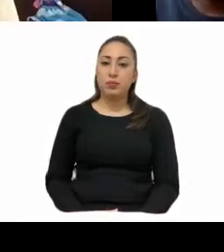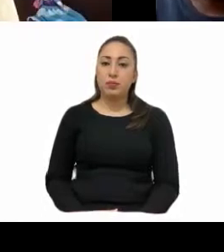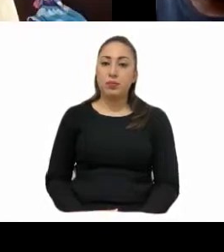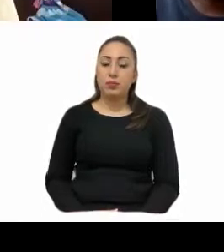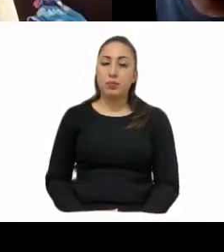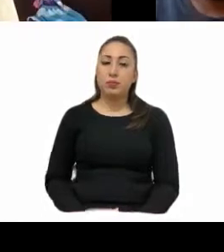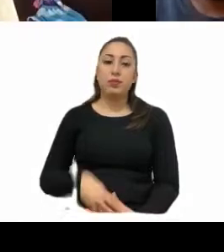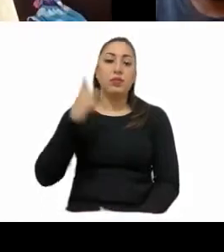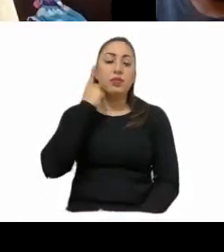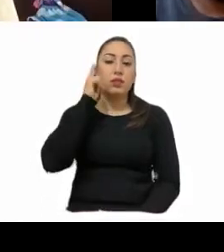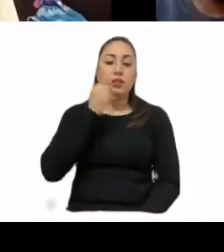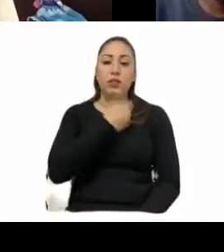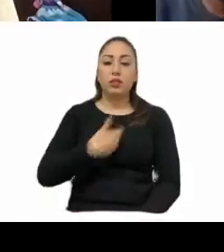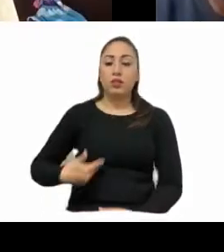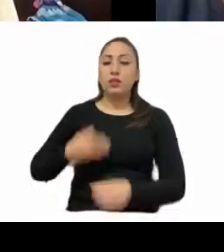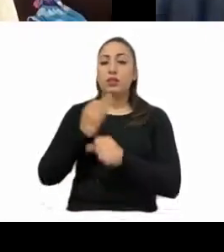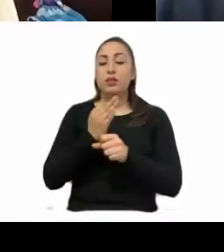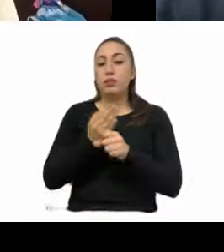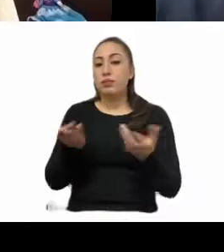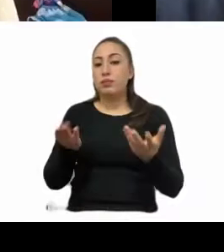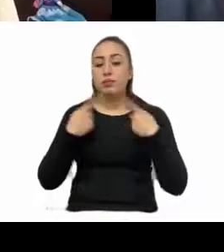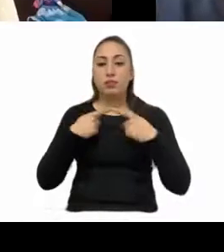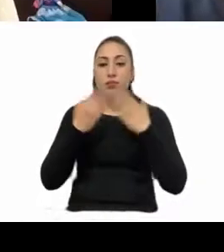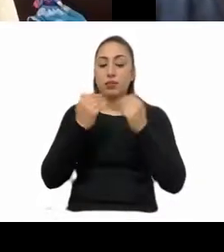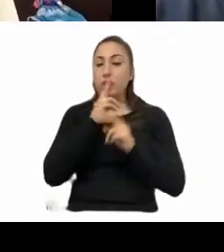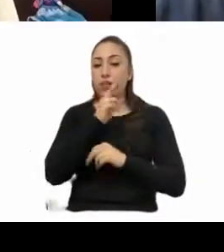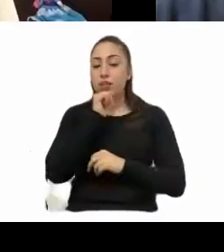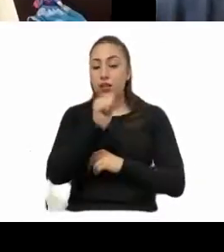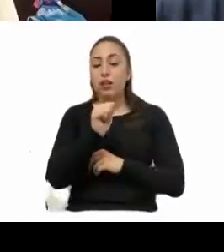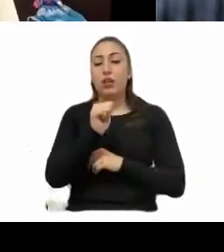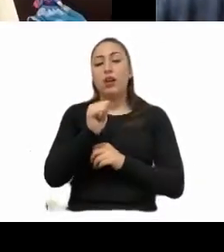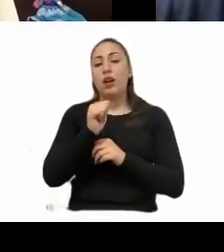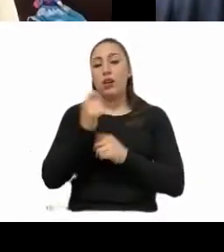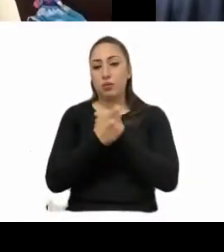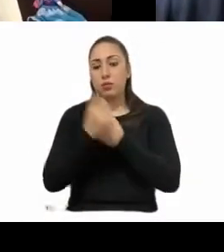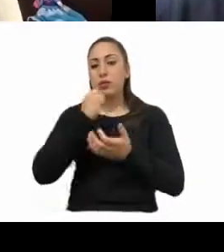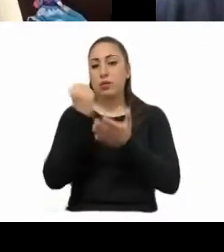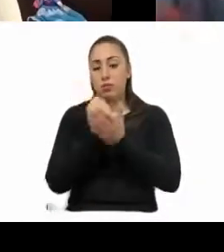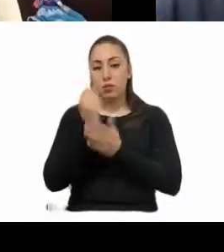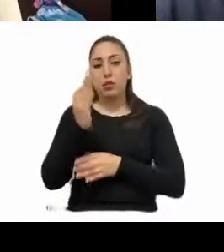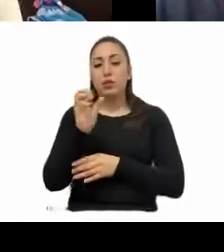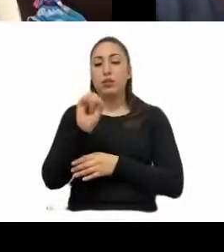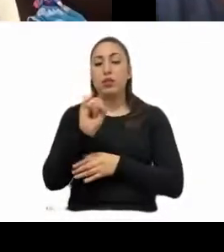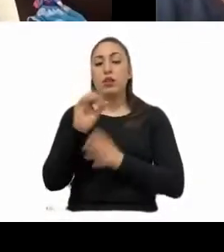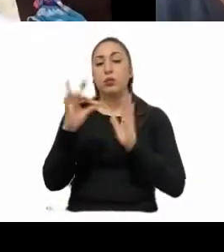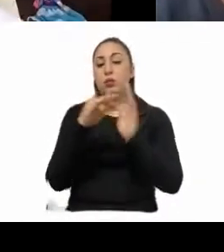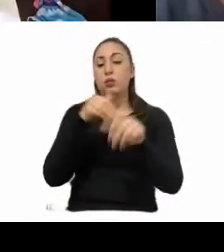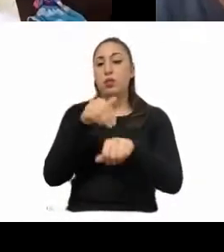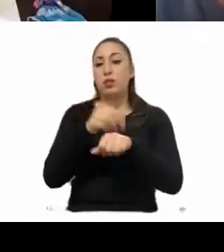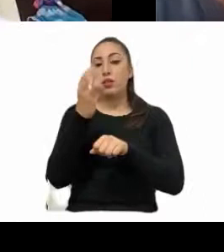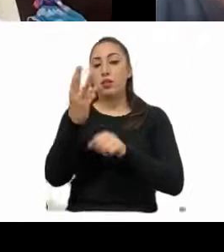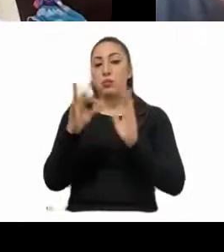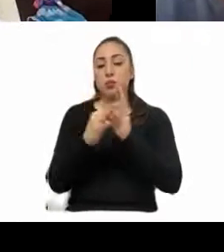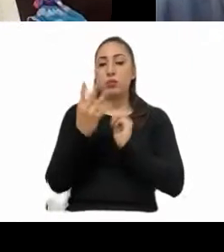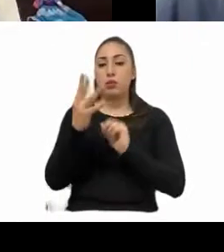Diputada presidenta, al no haber manifestaciones en contra, se aprueban por unanimidad los documentos enlistados en los puntos tercero y